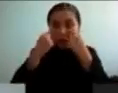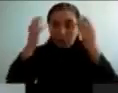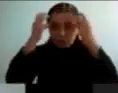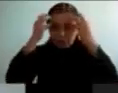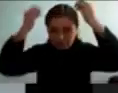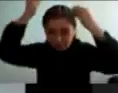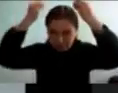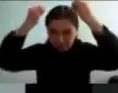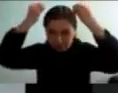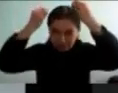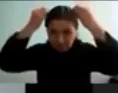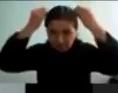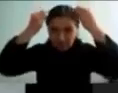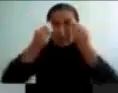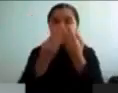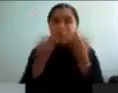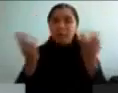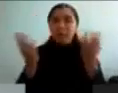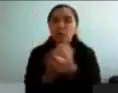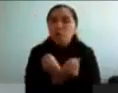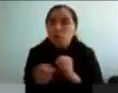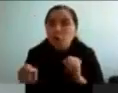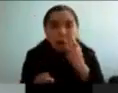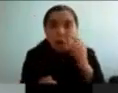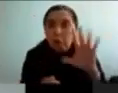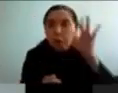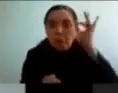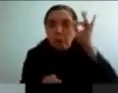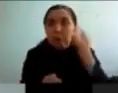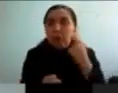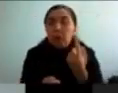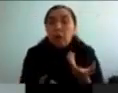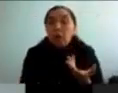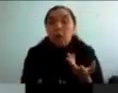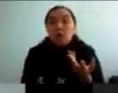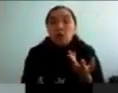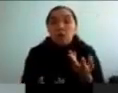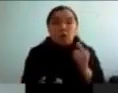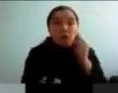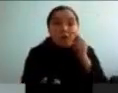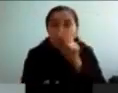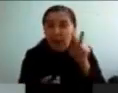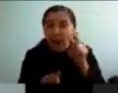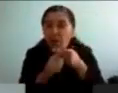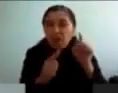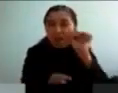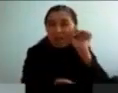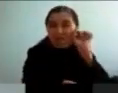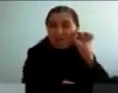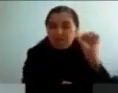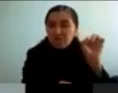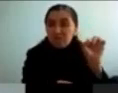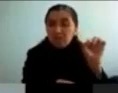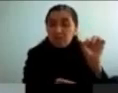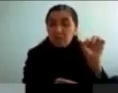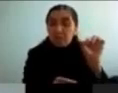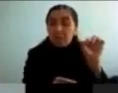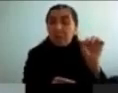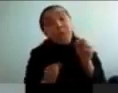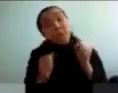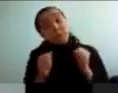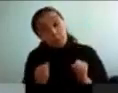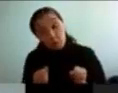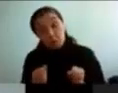que yo sea, incapaz de detectar, jamás, no podría hacer eso. Probablemente, yo elegiría, algo mucho más pequeño, o un detalle, mucho más específico. Y probablemente, ustedes estaban,